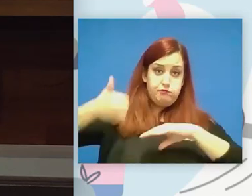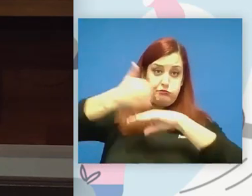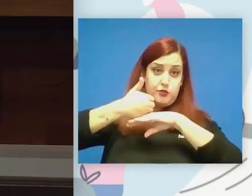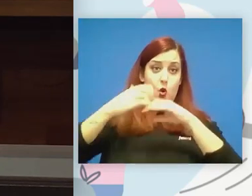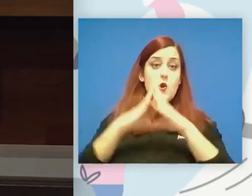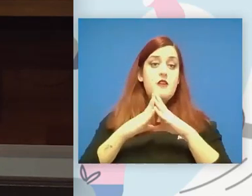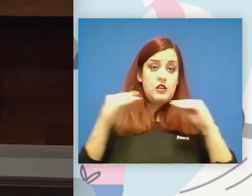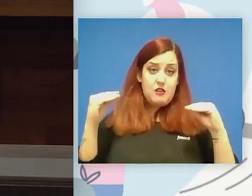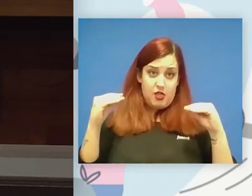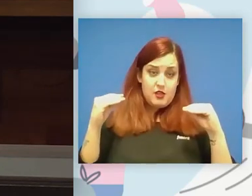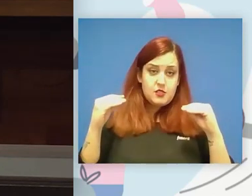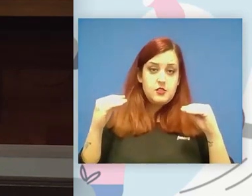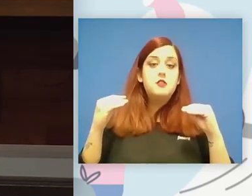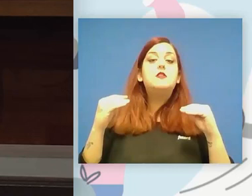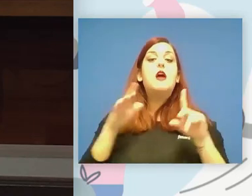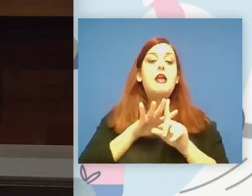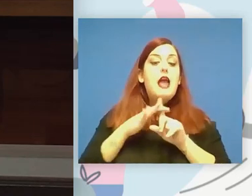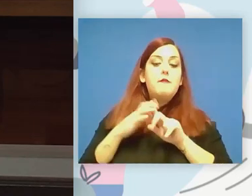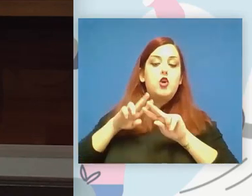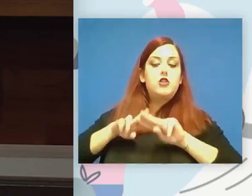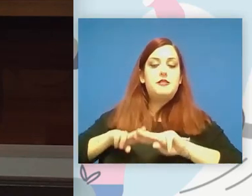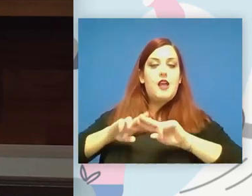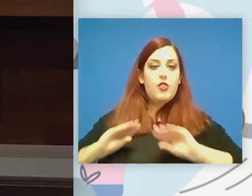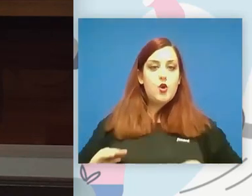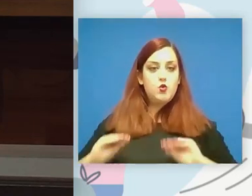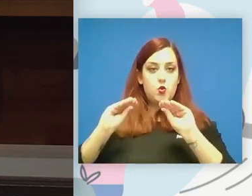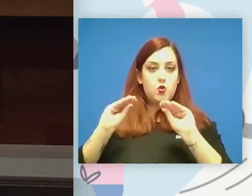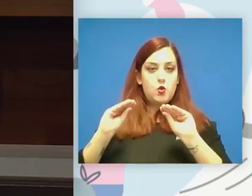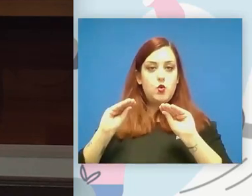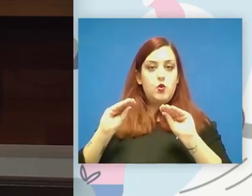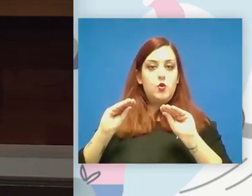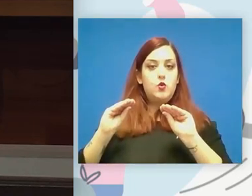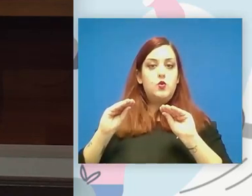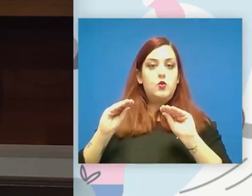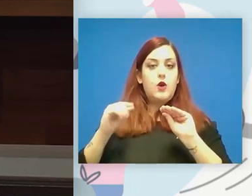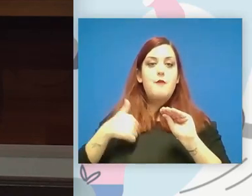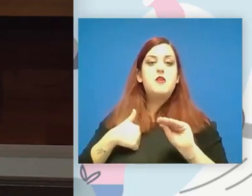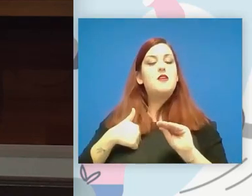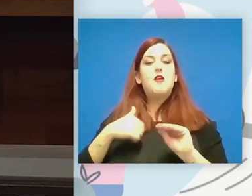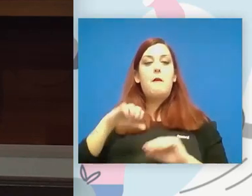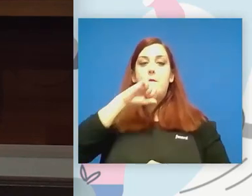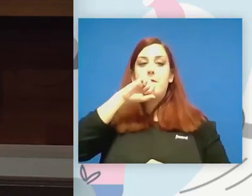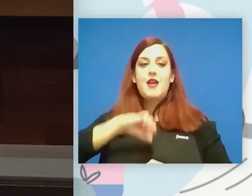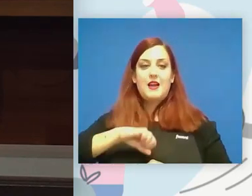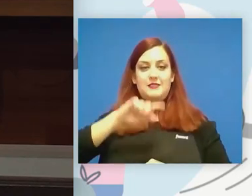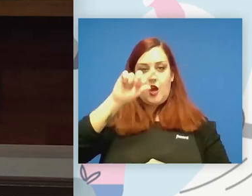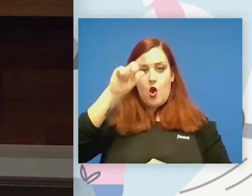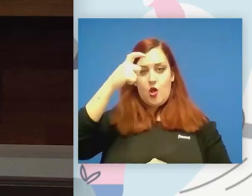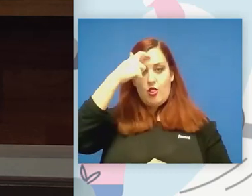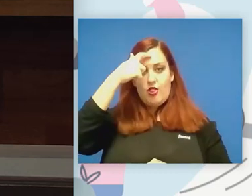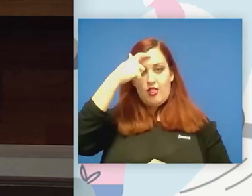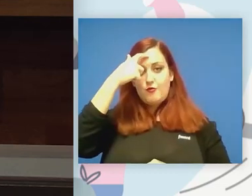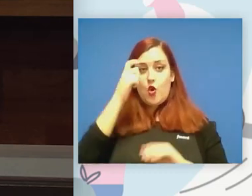universidades y hay sus ámbitos de investigación nosotros tenemos que ser también a mí me encanta el concepto de un sports lab es decir un